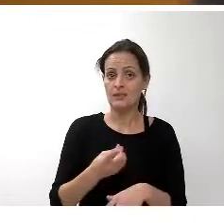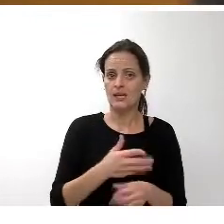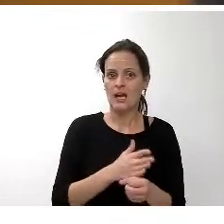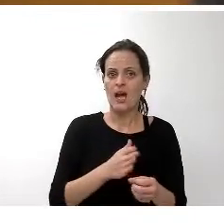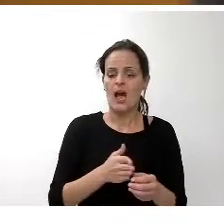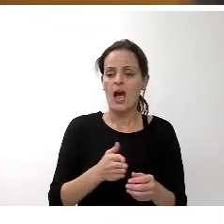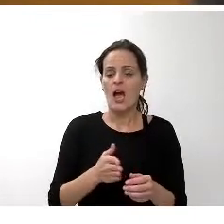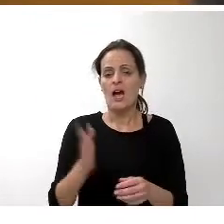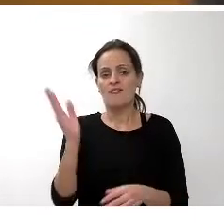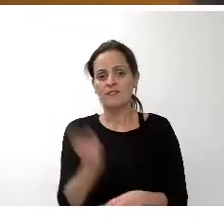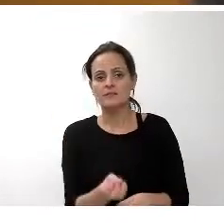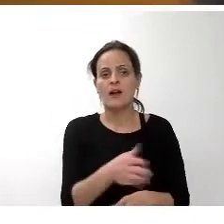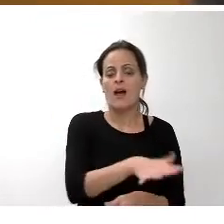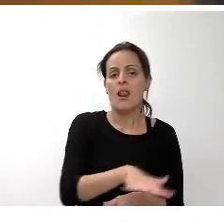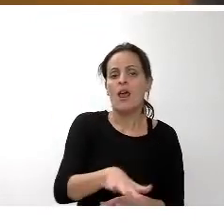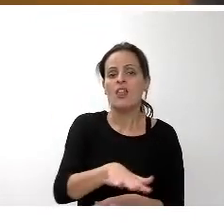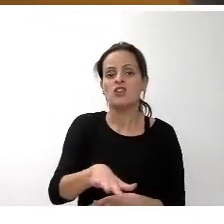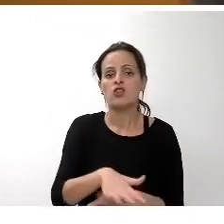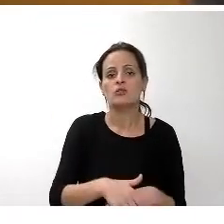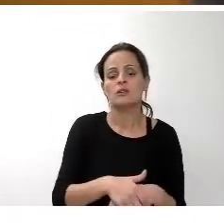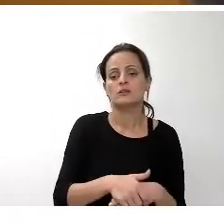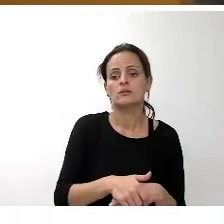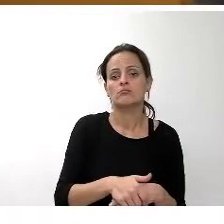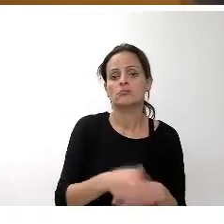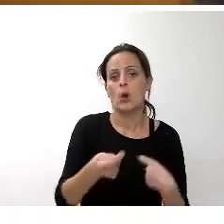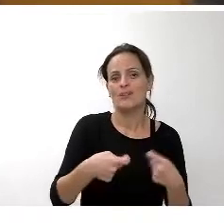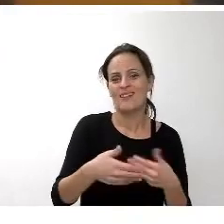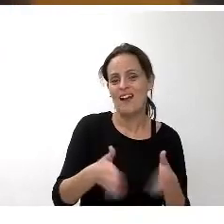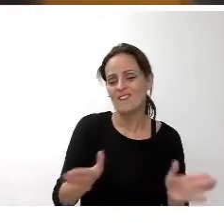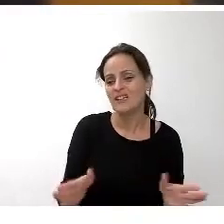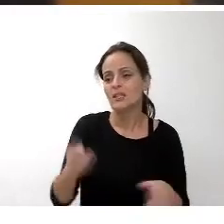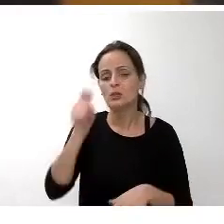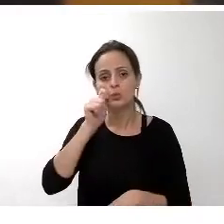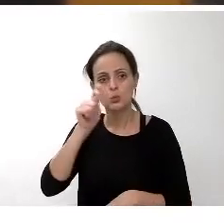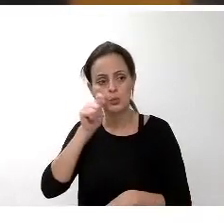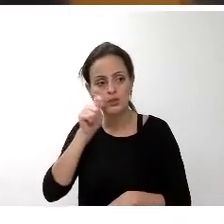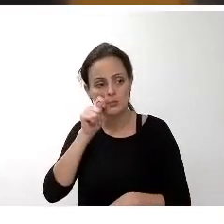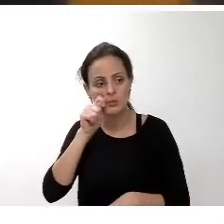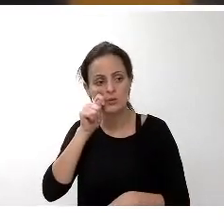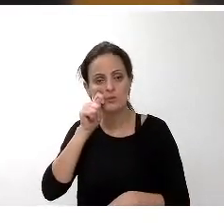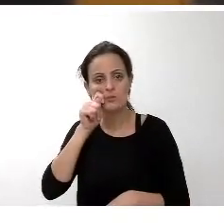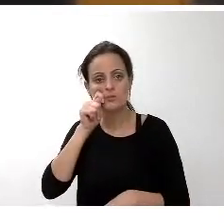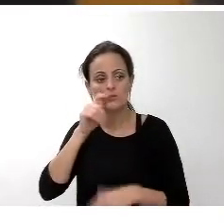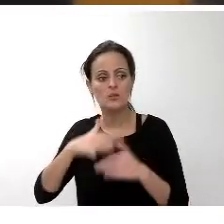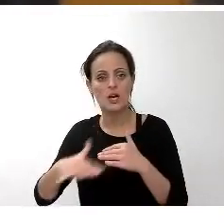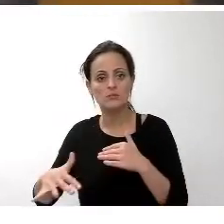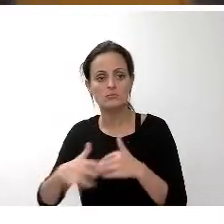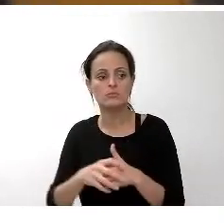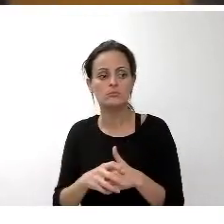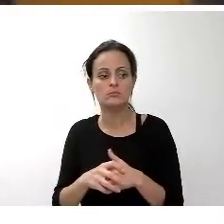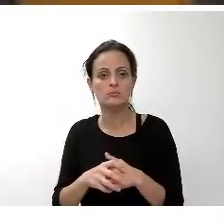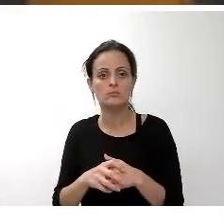infraestructuras deportivas culturales turismo Tenerife y el mar patrimonio histórico patrimonio infraestructura rural